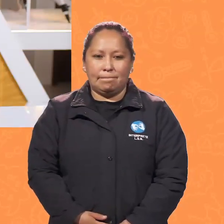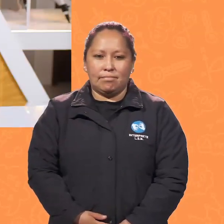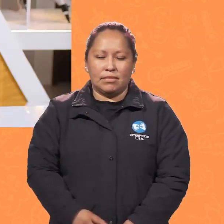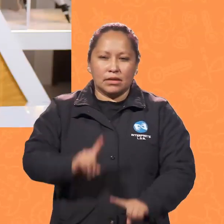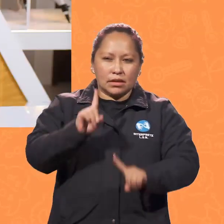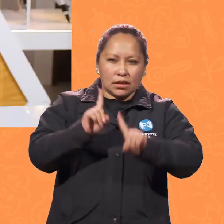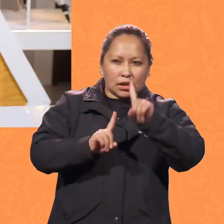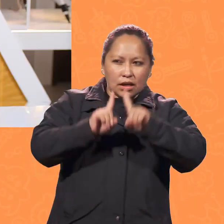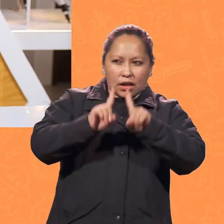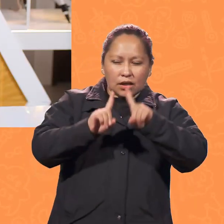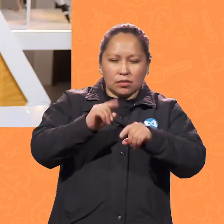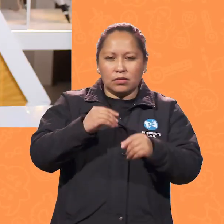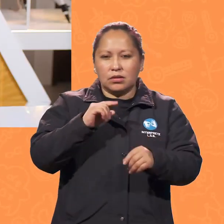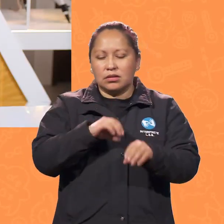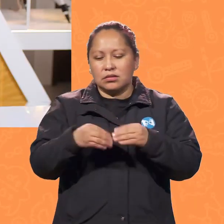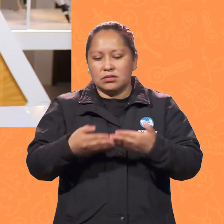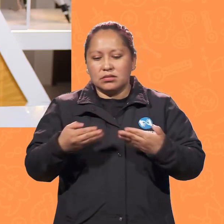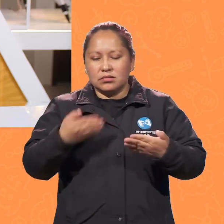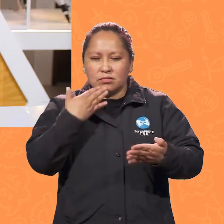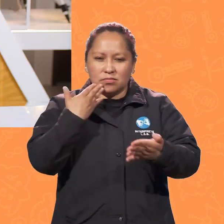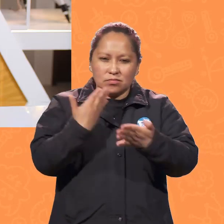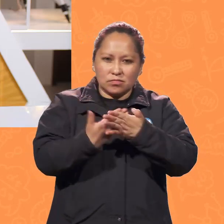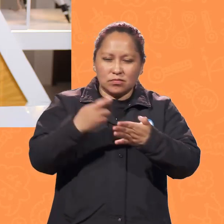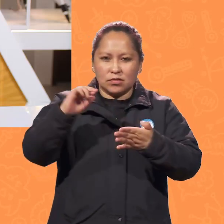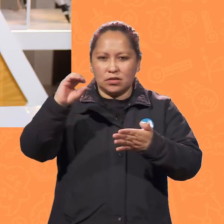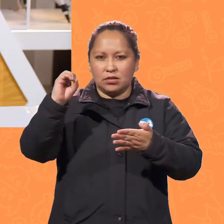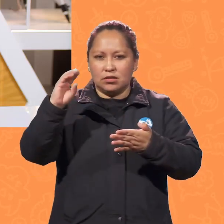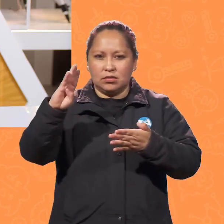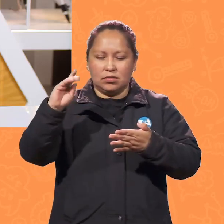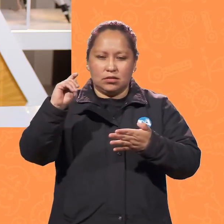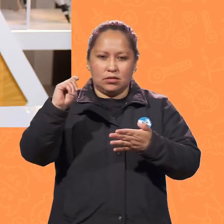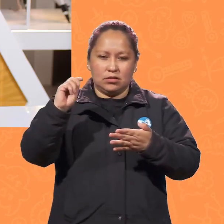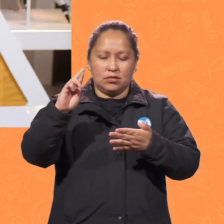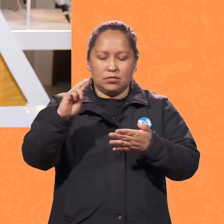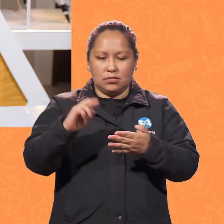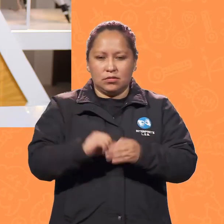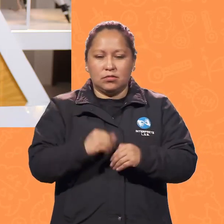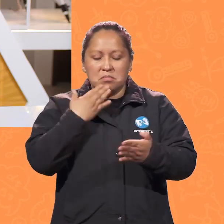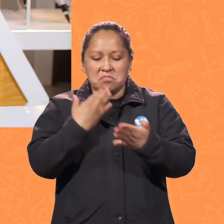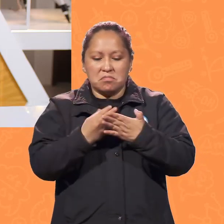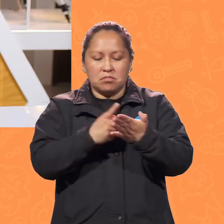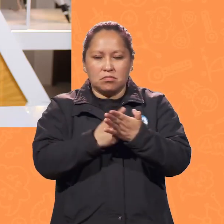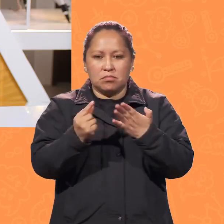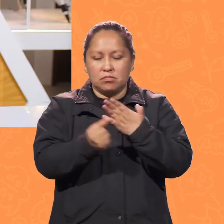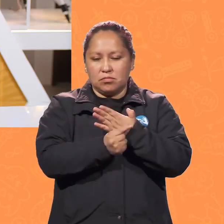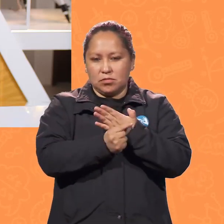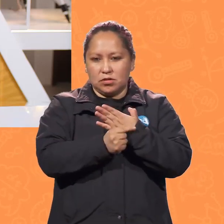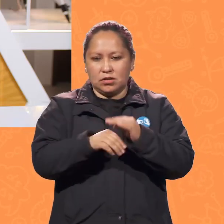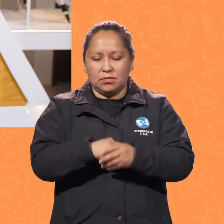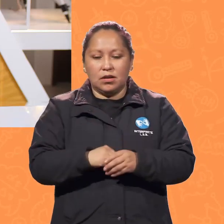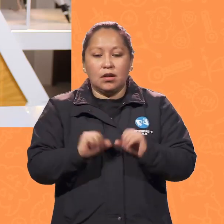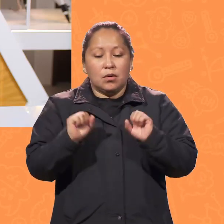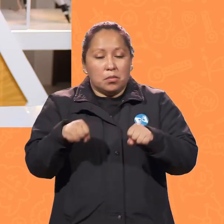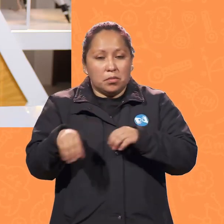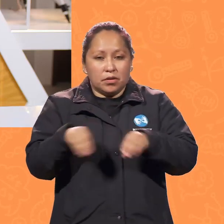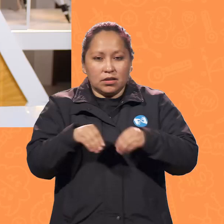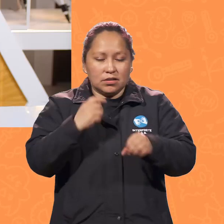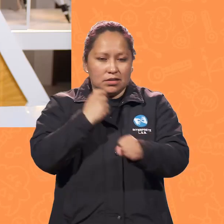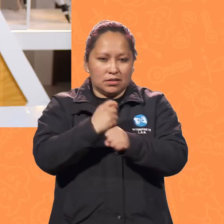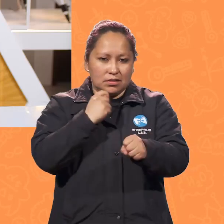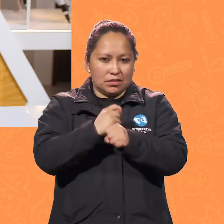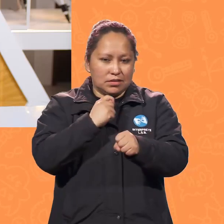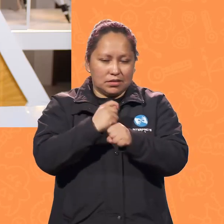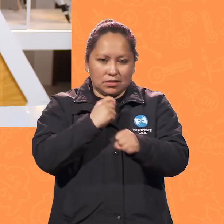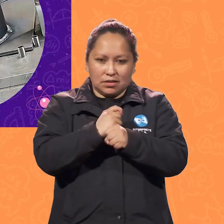Algunas ventajas que tienen los robots con una buena programación y control son Pueden hacer tareas de alto riesgo